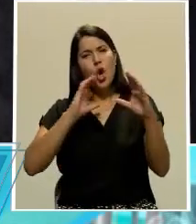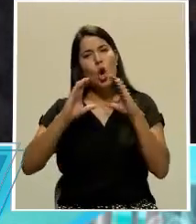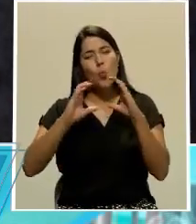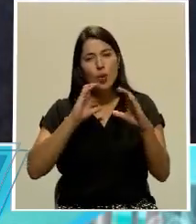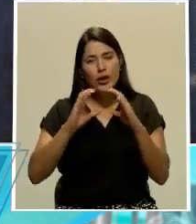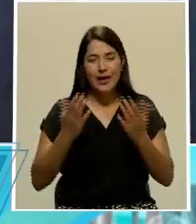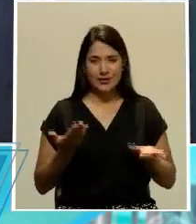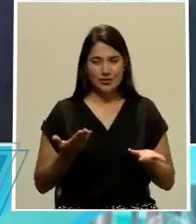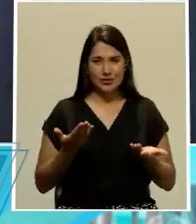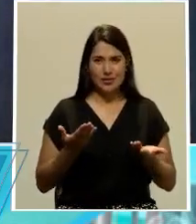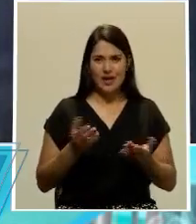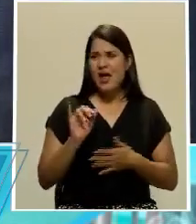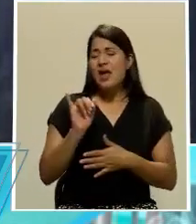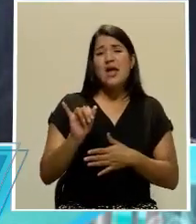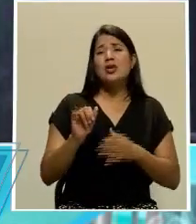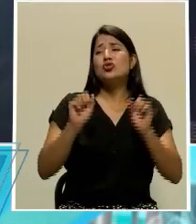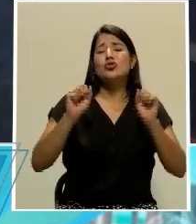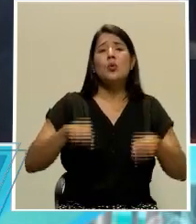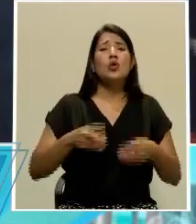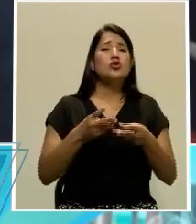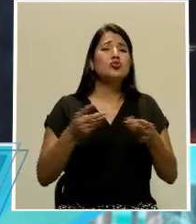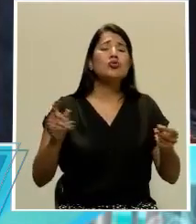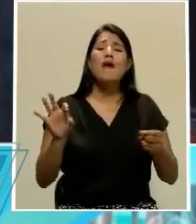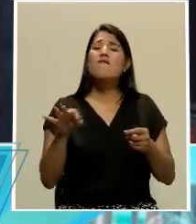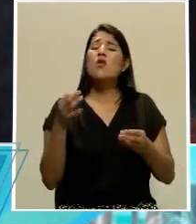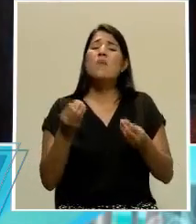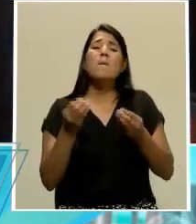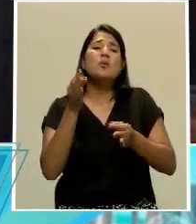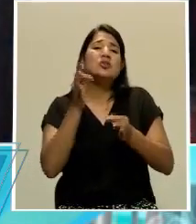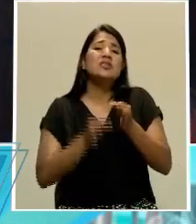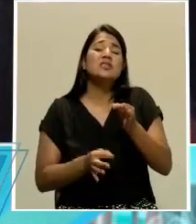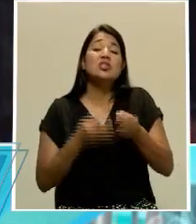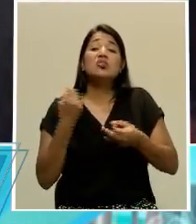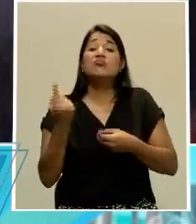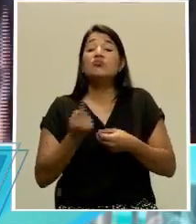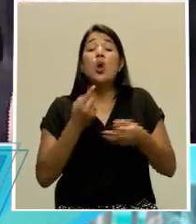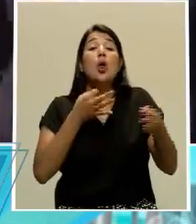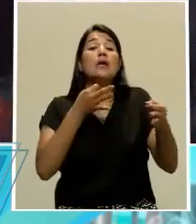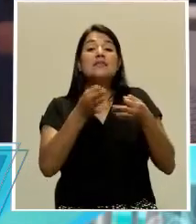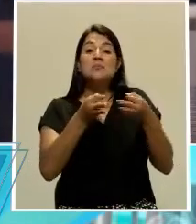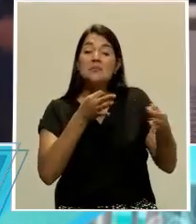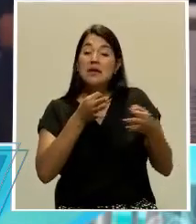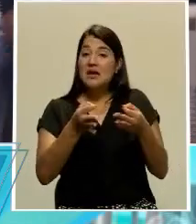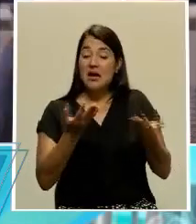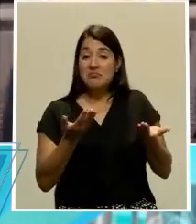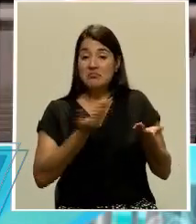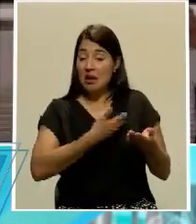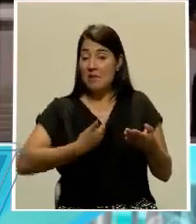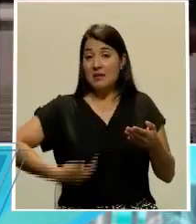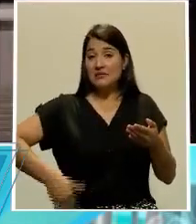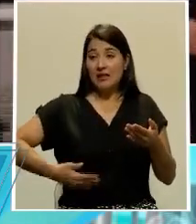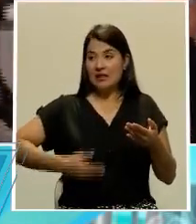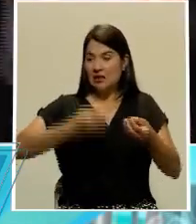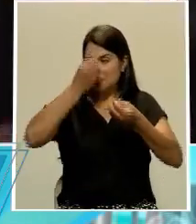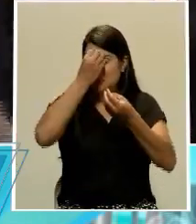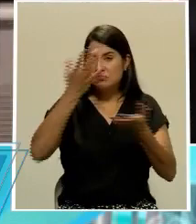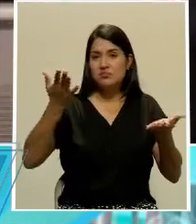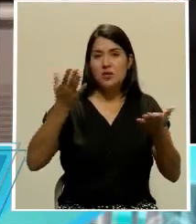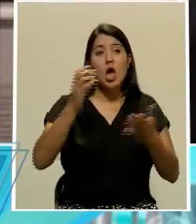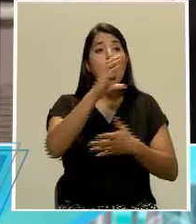Ernesto. Esto se satisface con una muy sencilla razón de explicar desde el punto de vista del presidente de la República, decir,